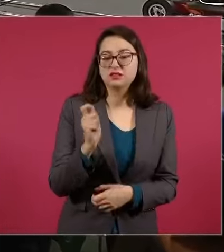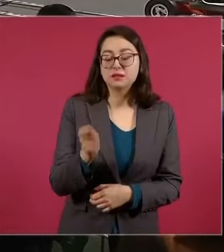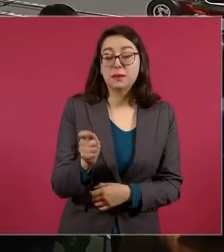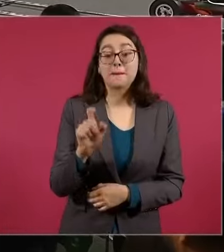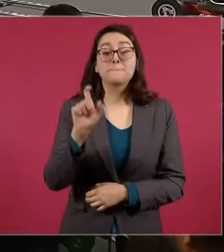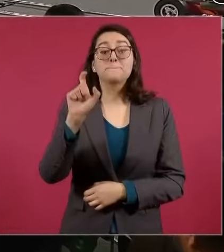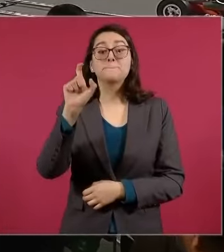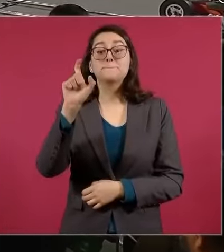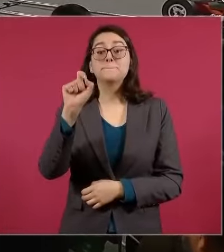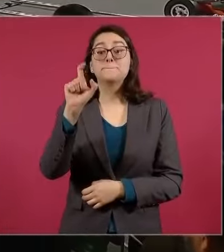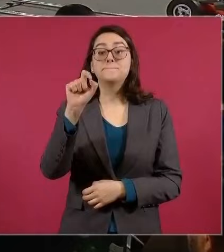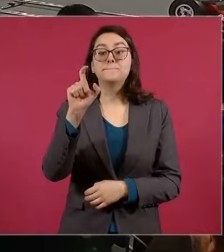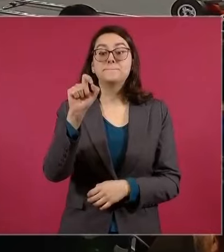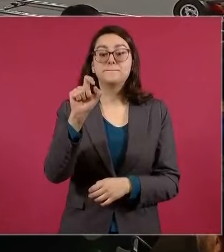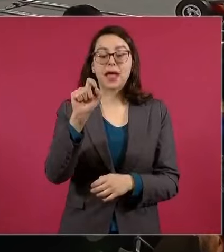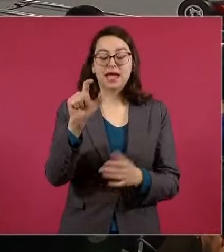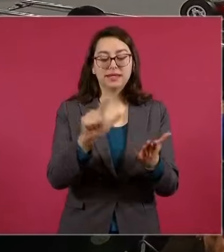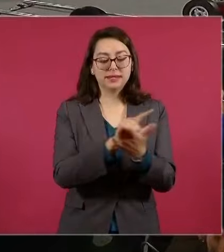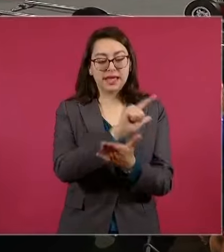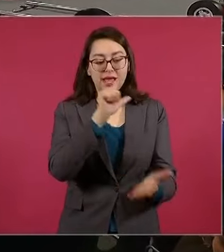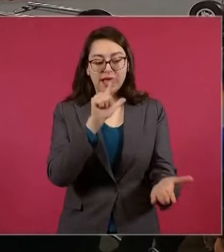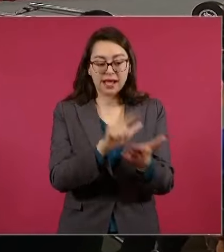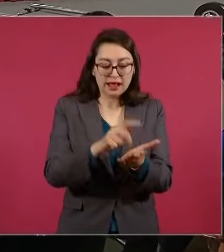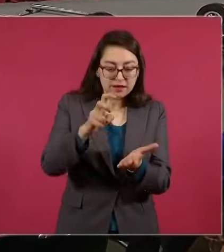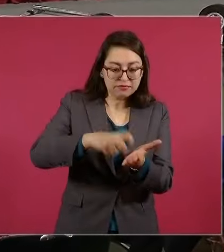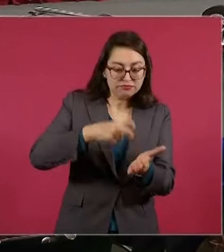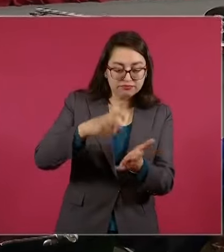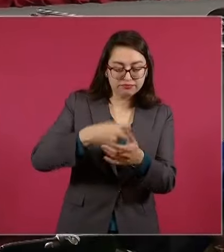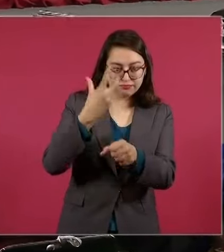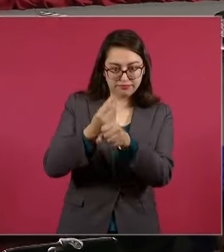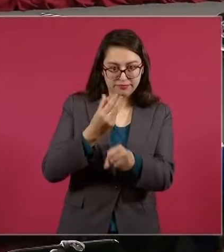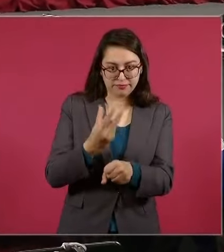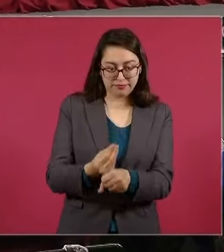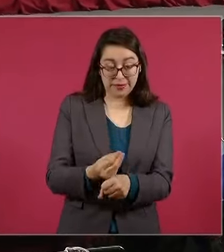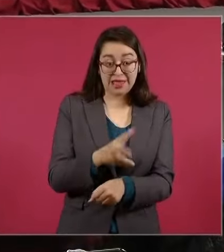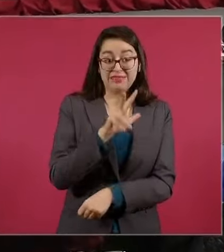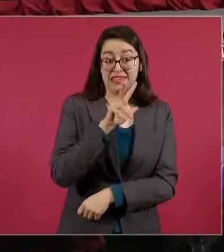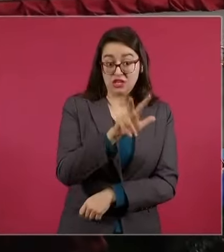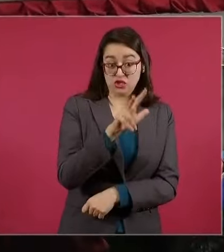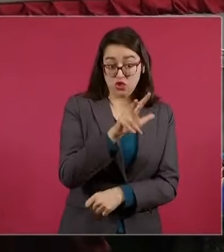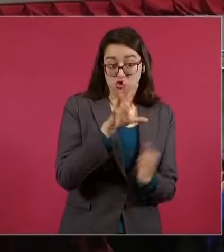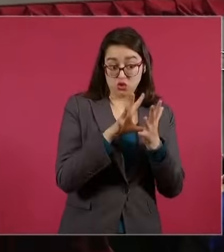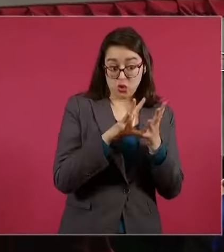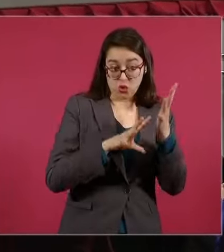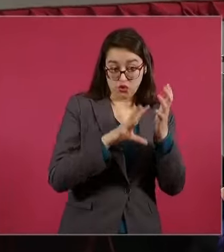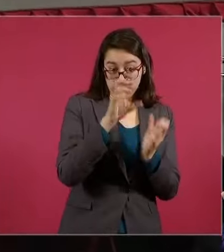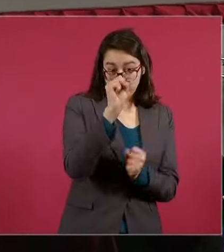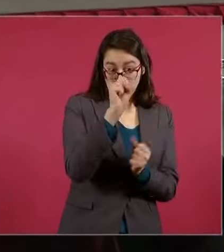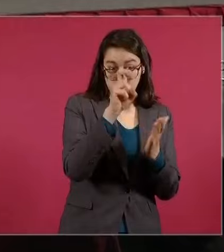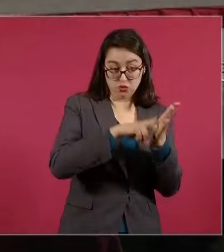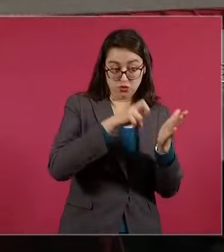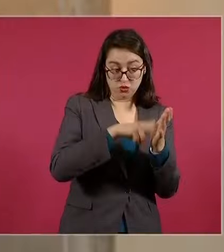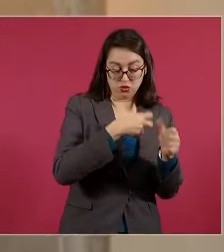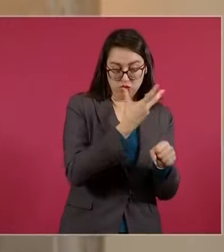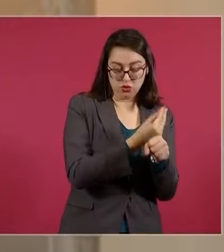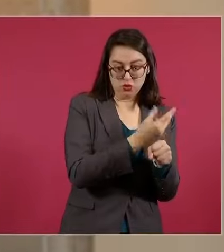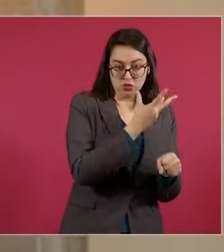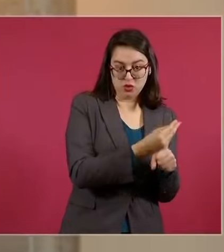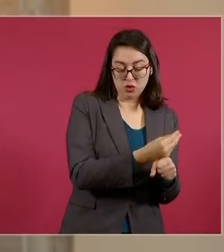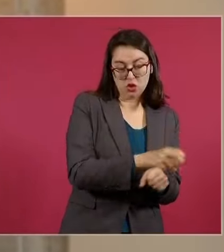18 constitucionales y dos legales, que a partir ya del día de ayer, 5 de febrero de 2024,